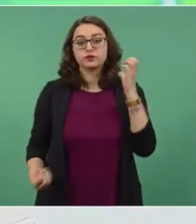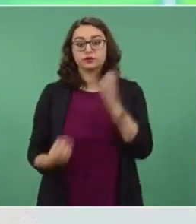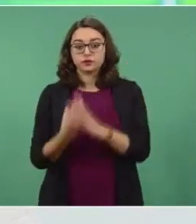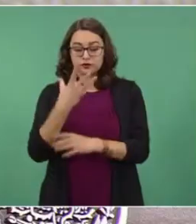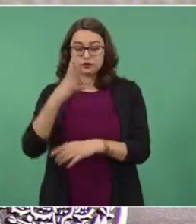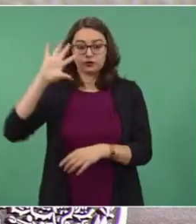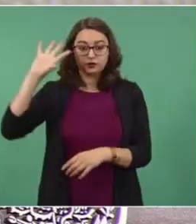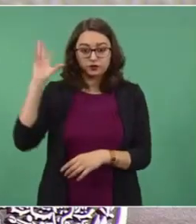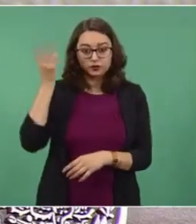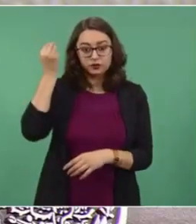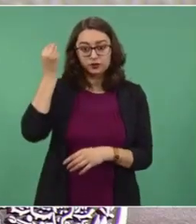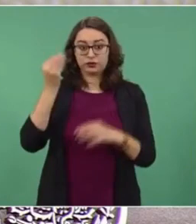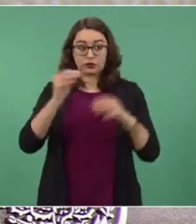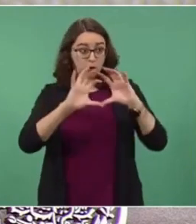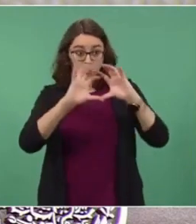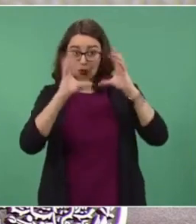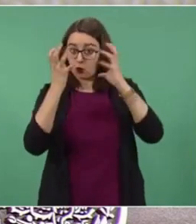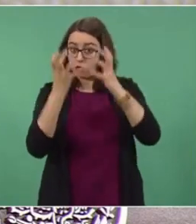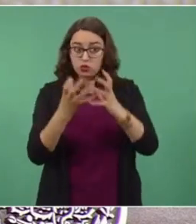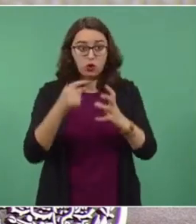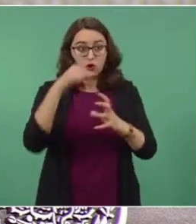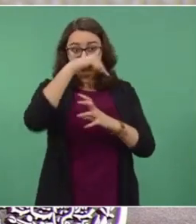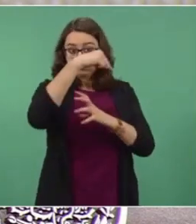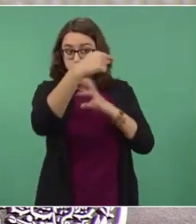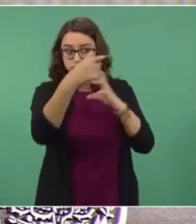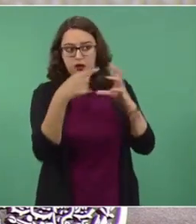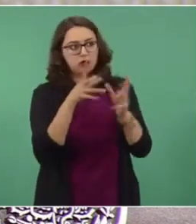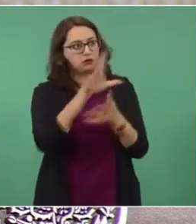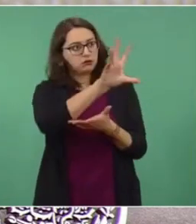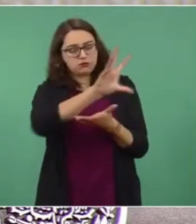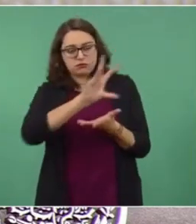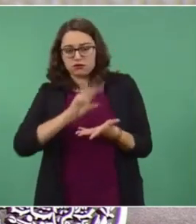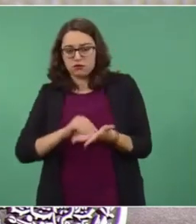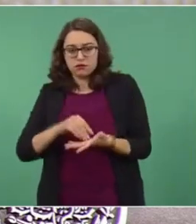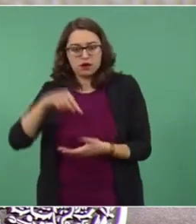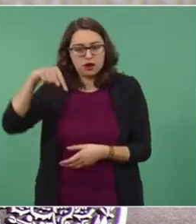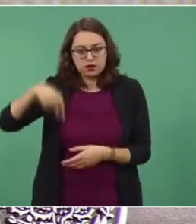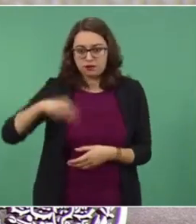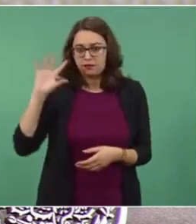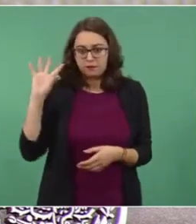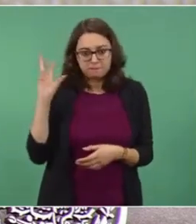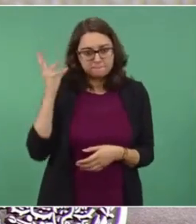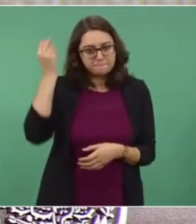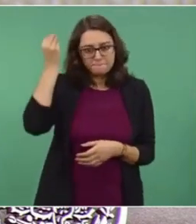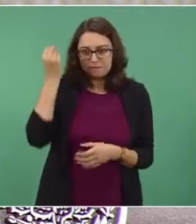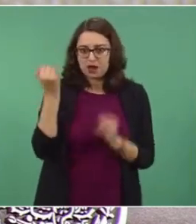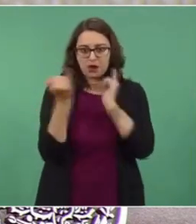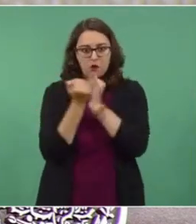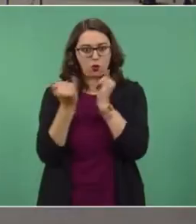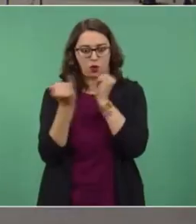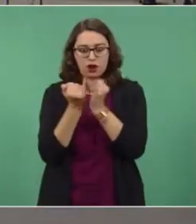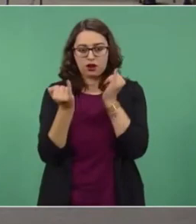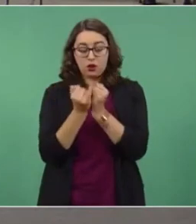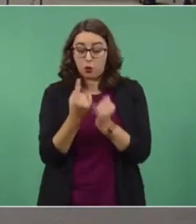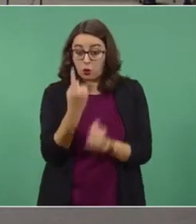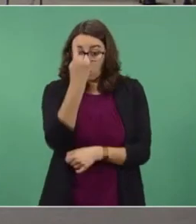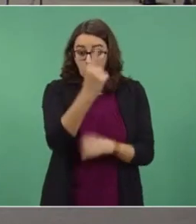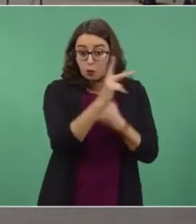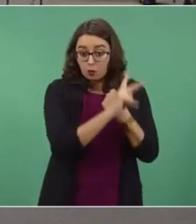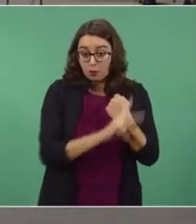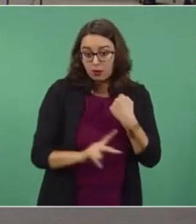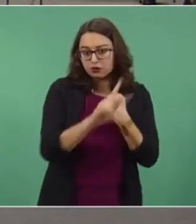tecnológica mundial, porque la tecnología en transición energética es mundial, no es nada más de un país.